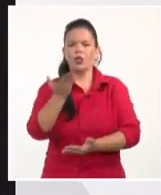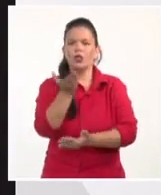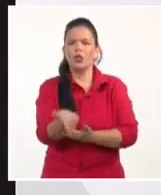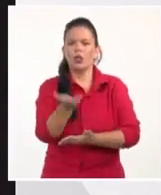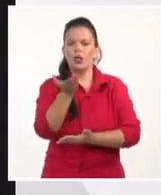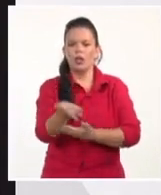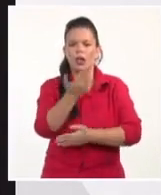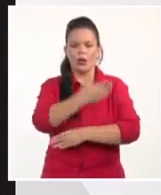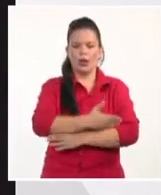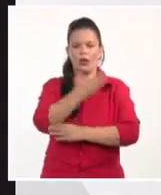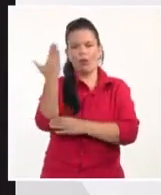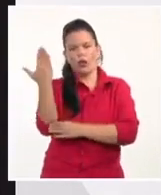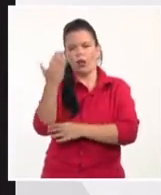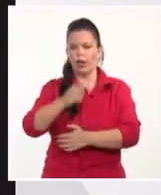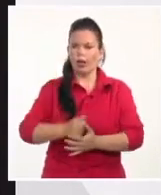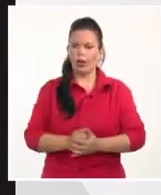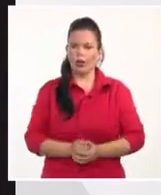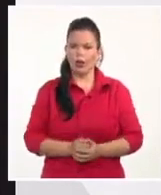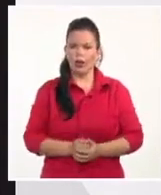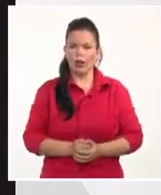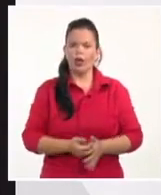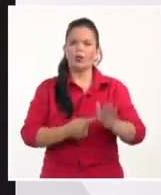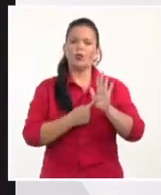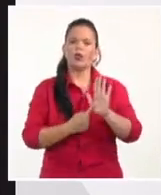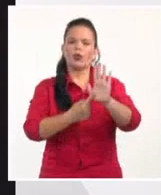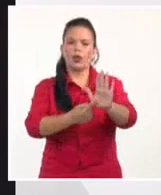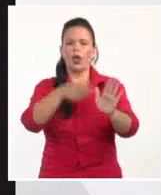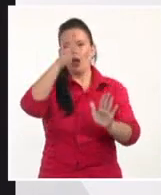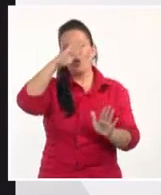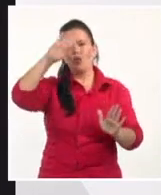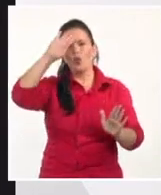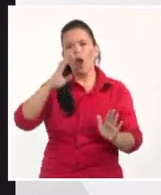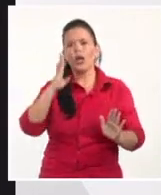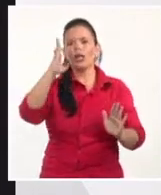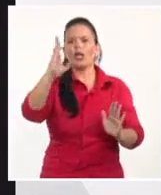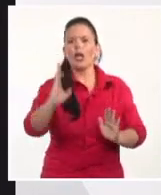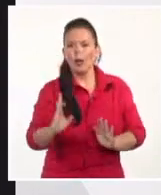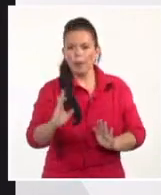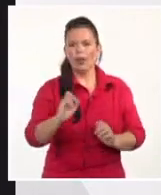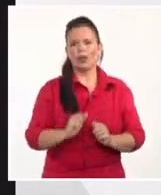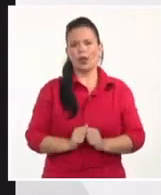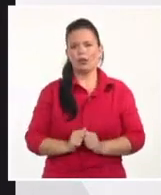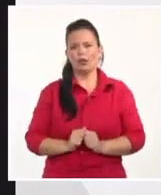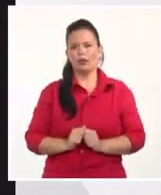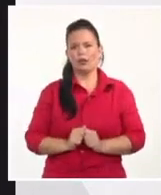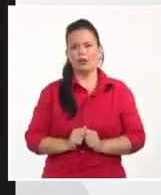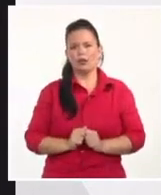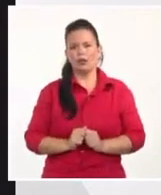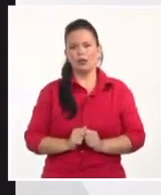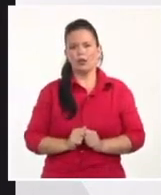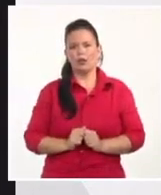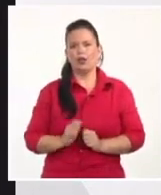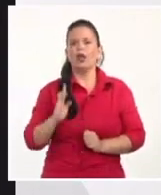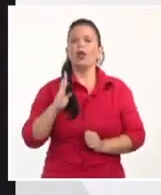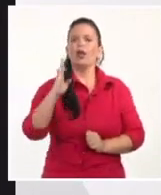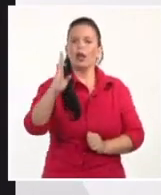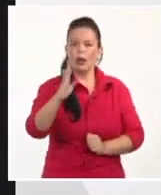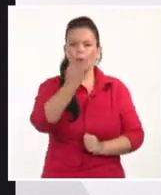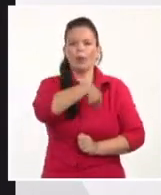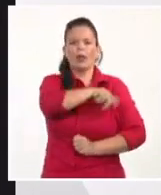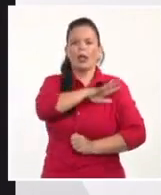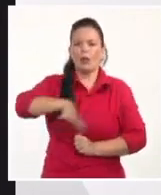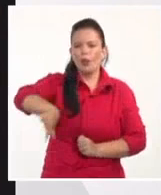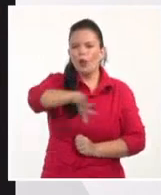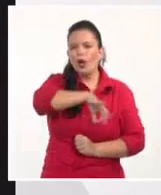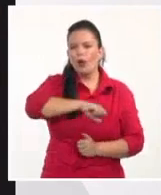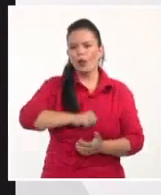país que respeta a su pueblo y también a la gente que opina diferente a lo que el gobierno opina o